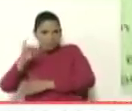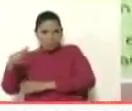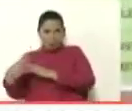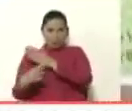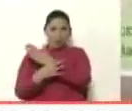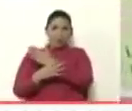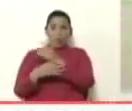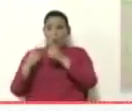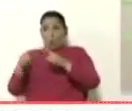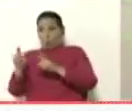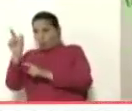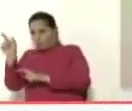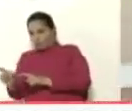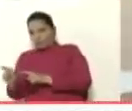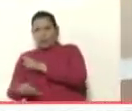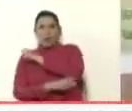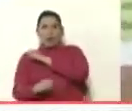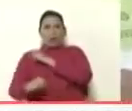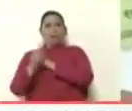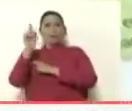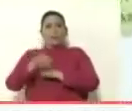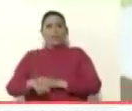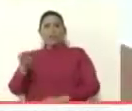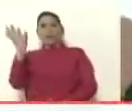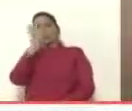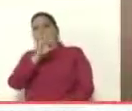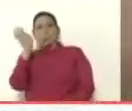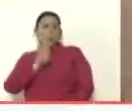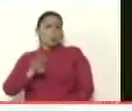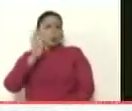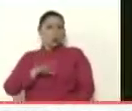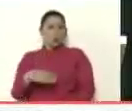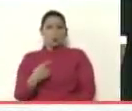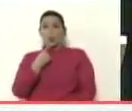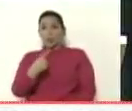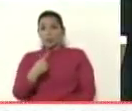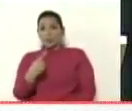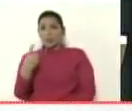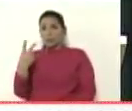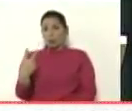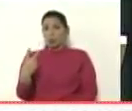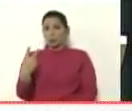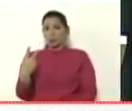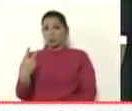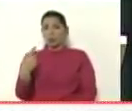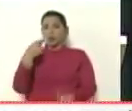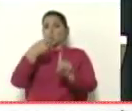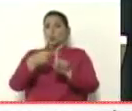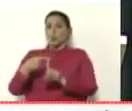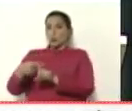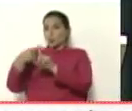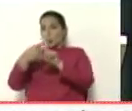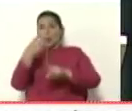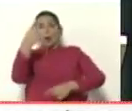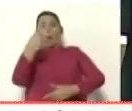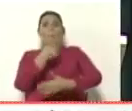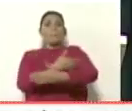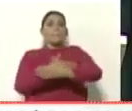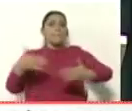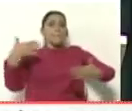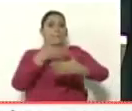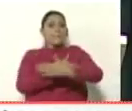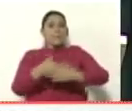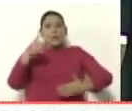delincuente ladrón sucio de marrero le dice son dos casos y suman un billón mil